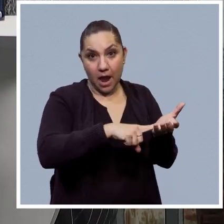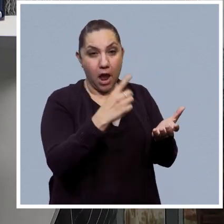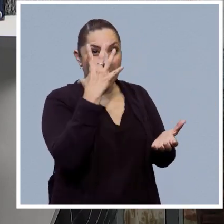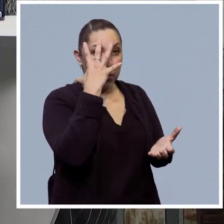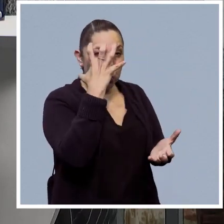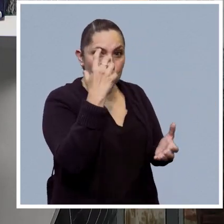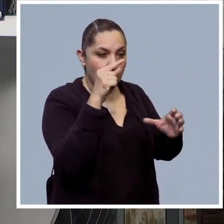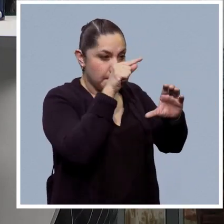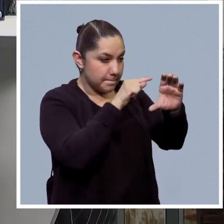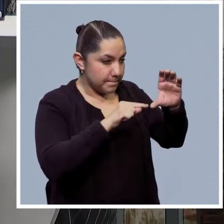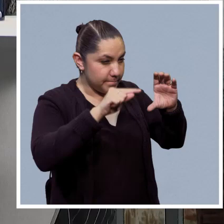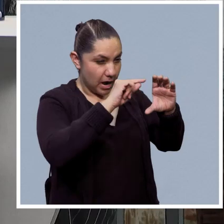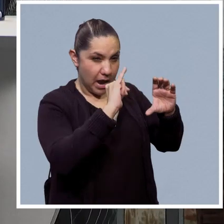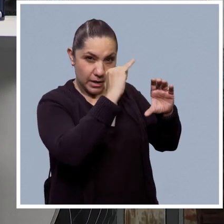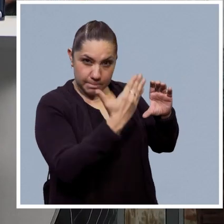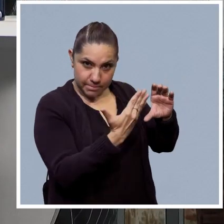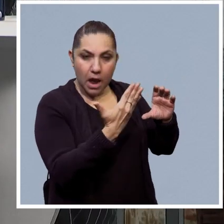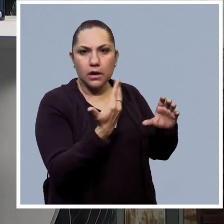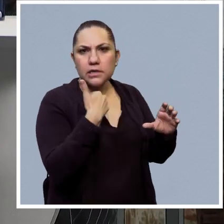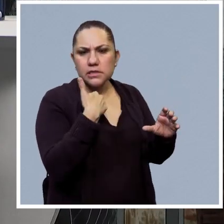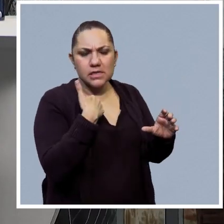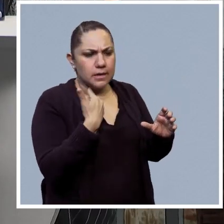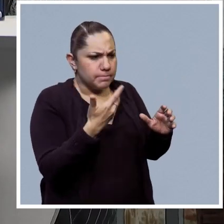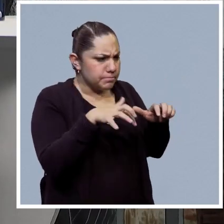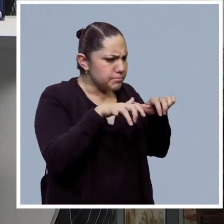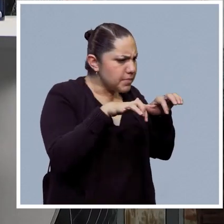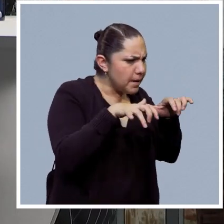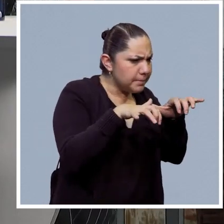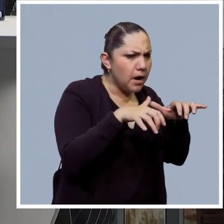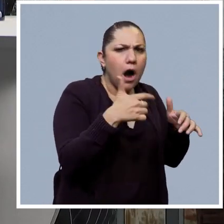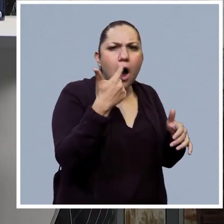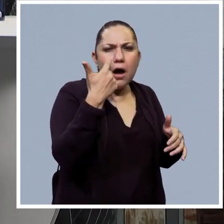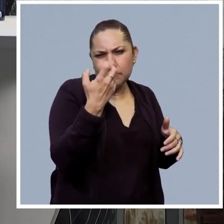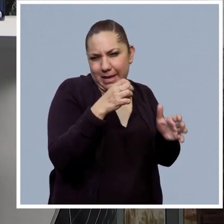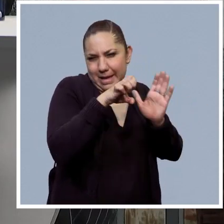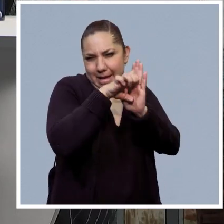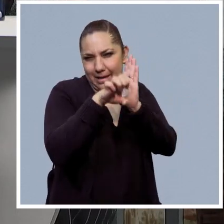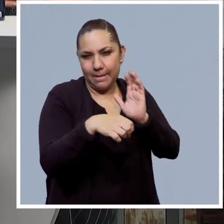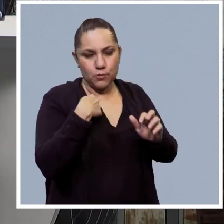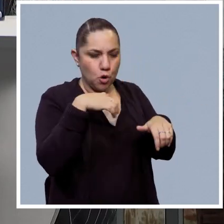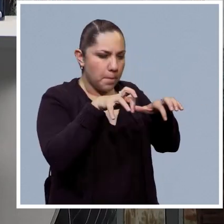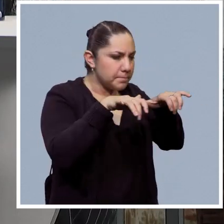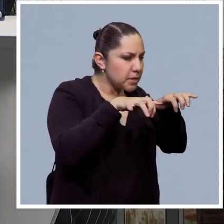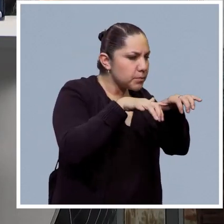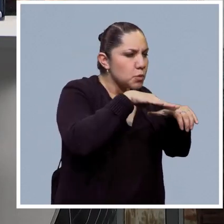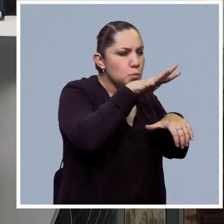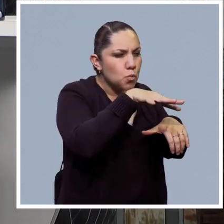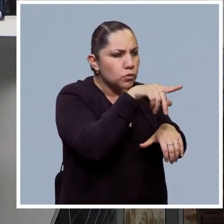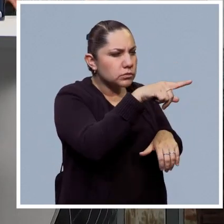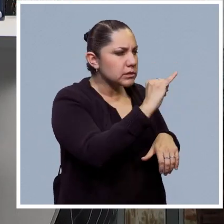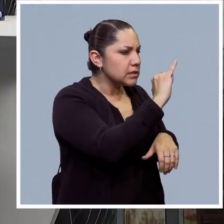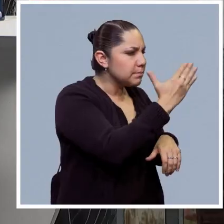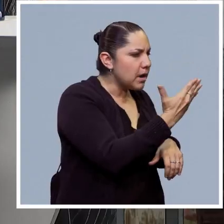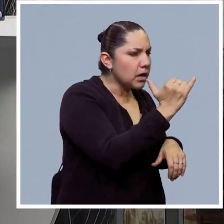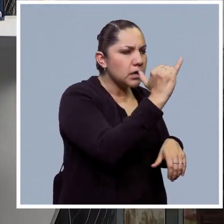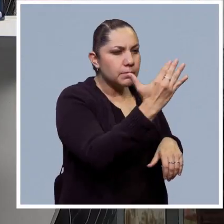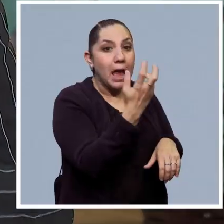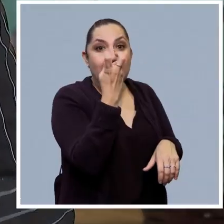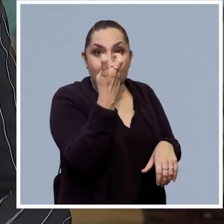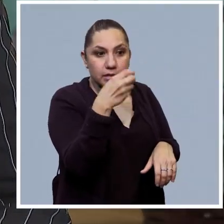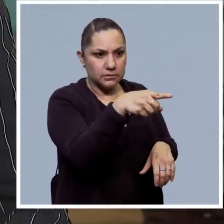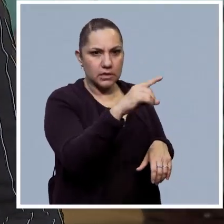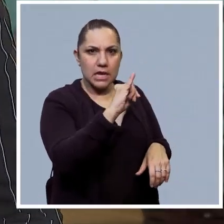Que es lo que usamos casi todos en el buscador, buscamos en algún buscador alguna imagen. Bueno, la inteligencia utiliza ese mismo